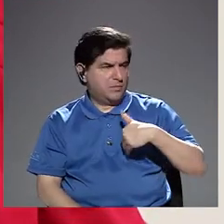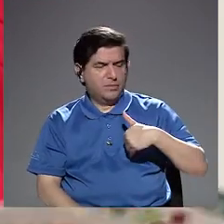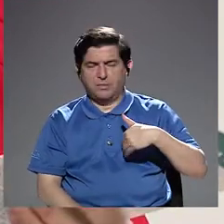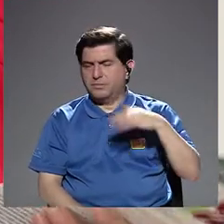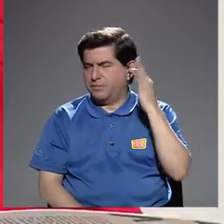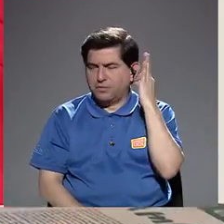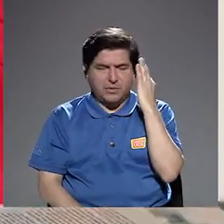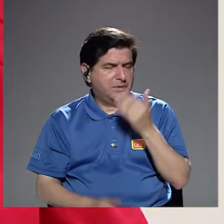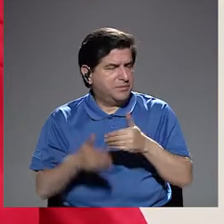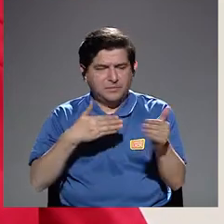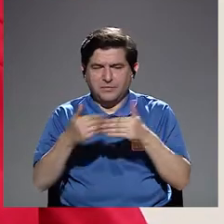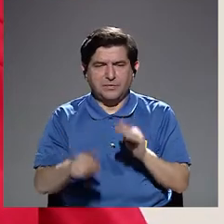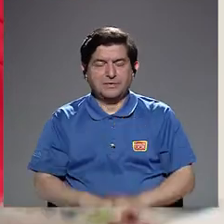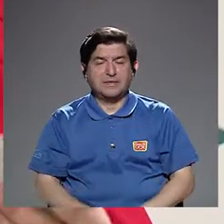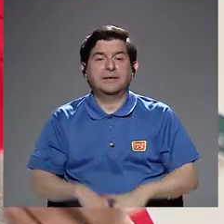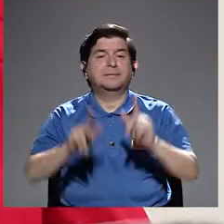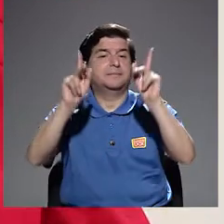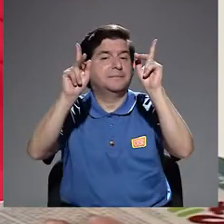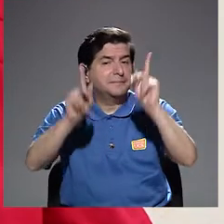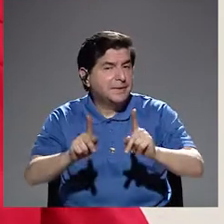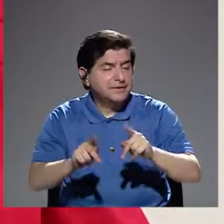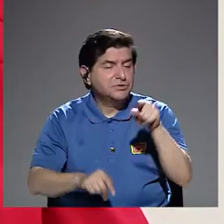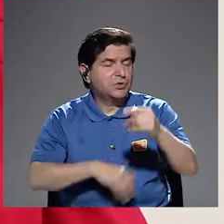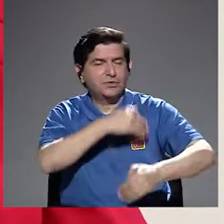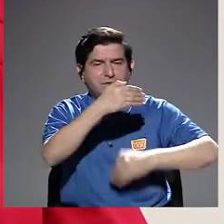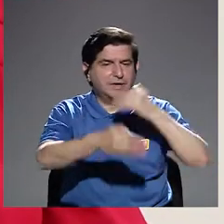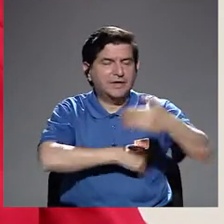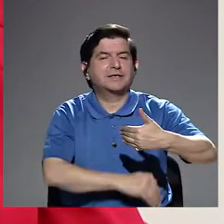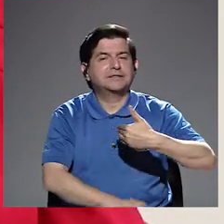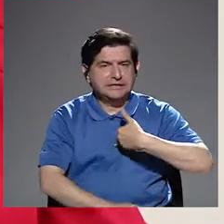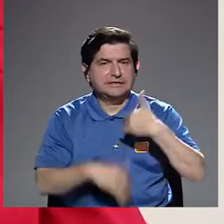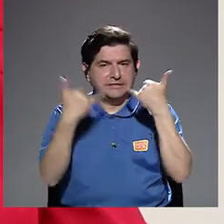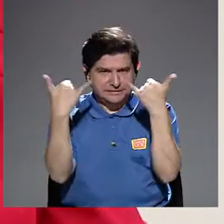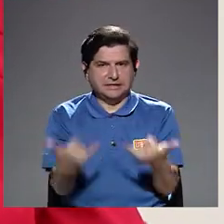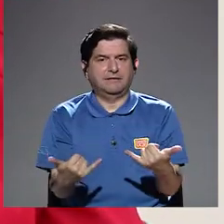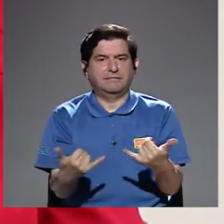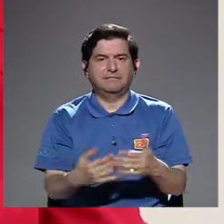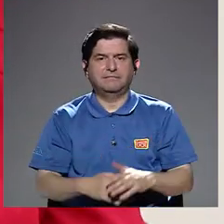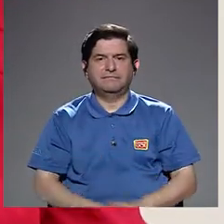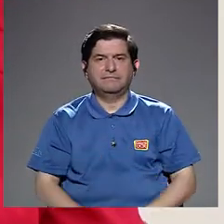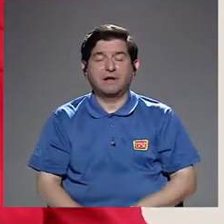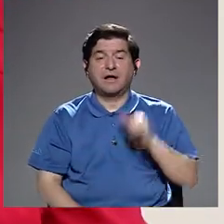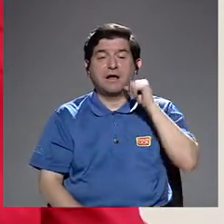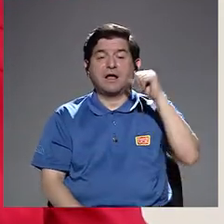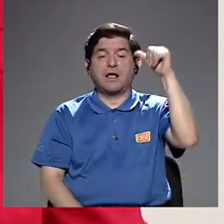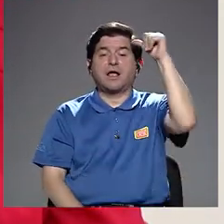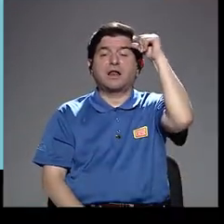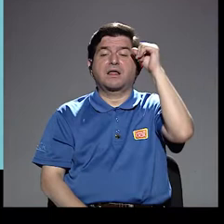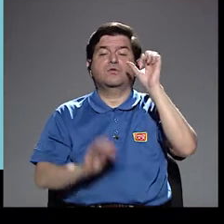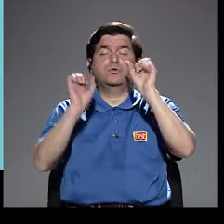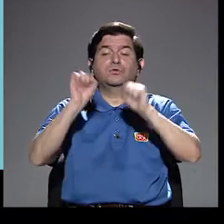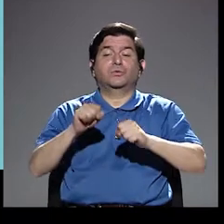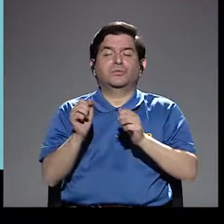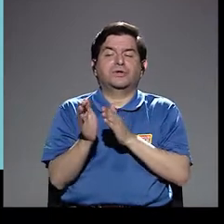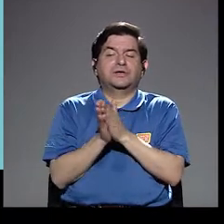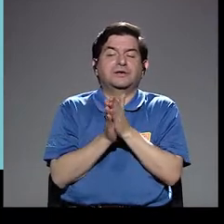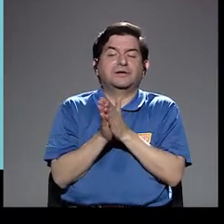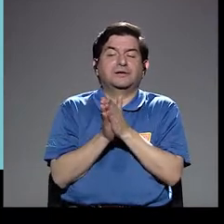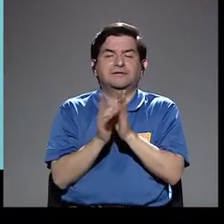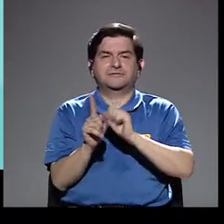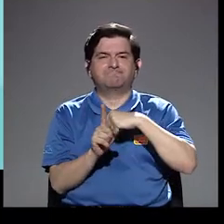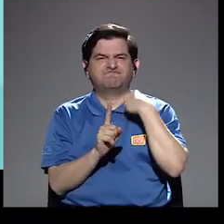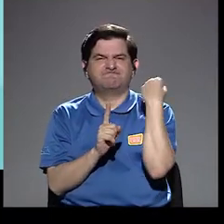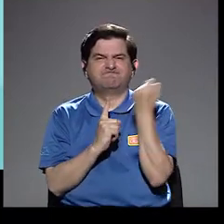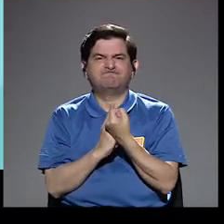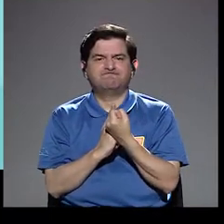adolescente como una persona que está en ese proceso, ¿verdad? Y el adulto pueda aprovecharse de esa